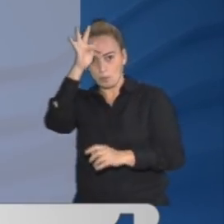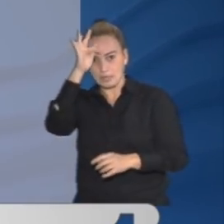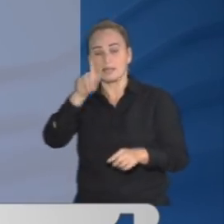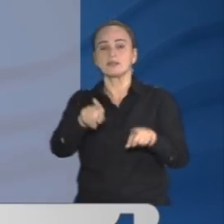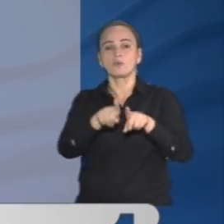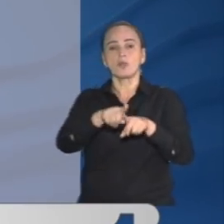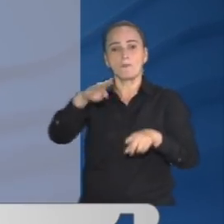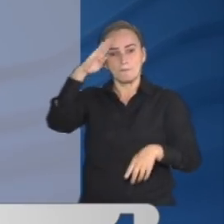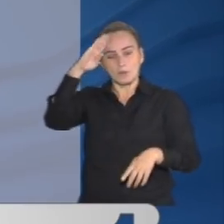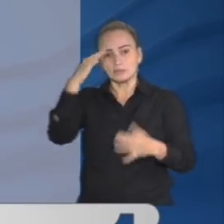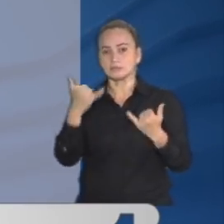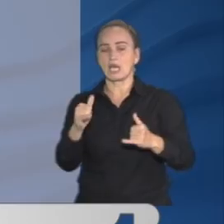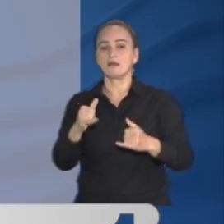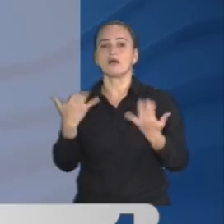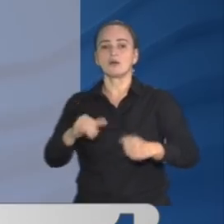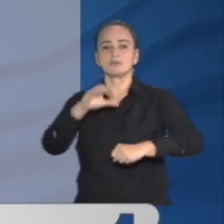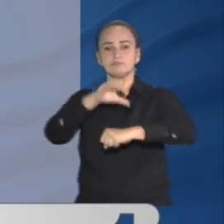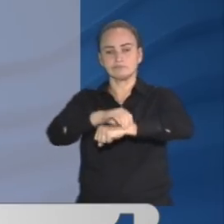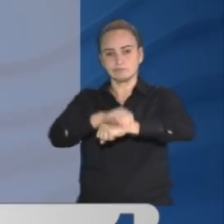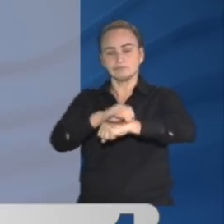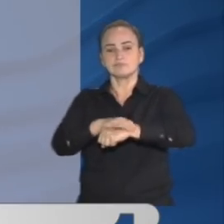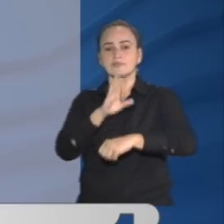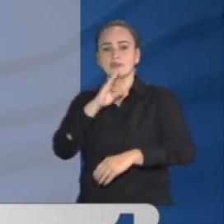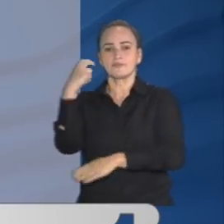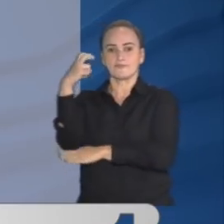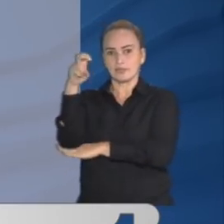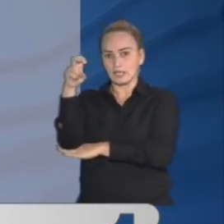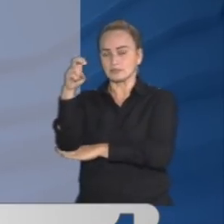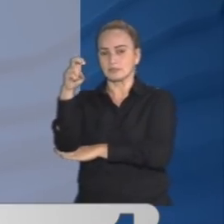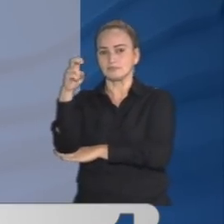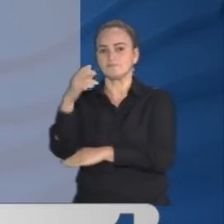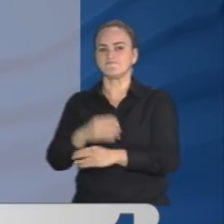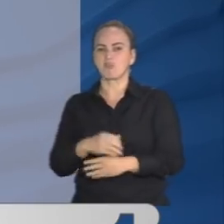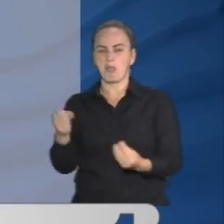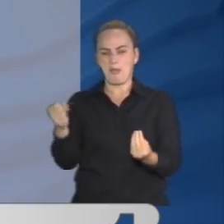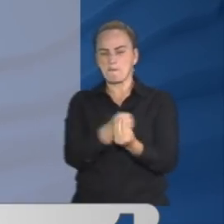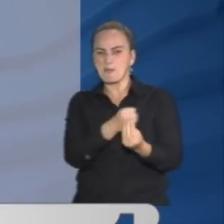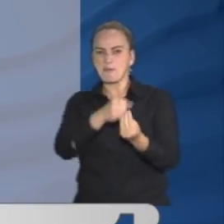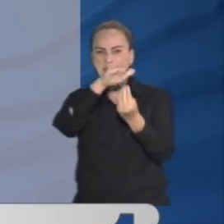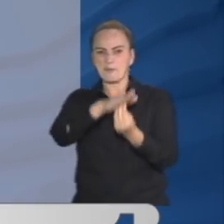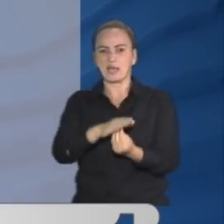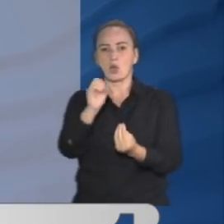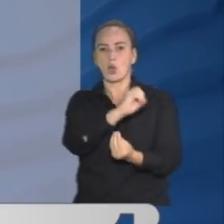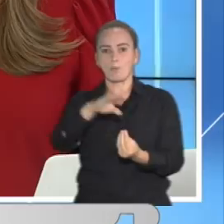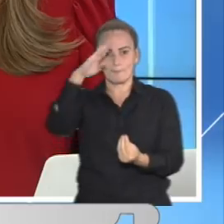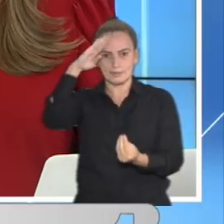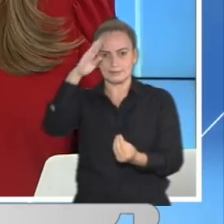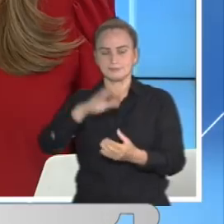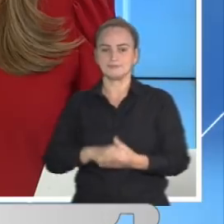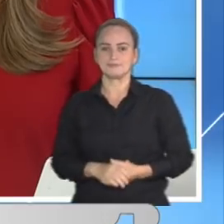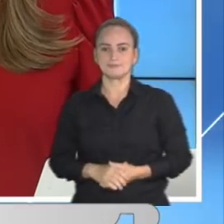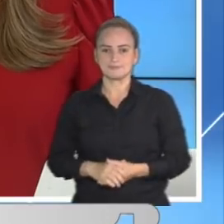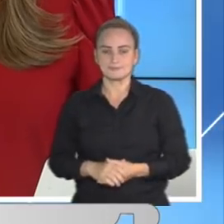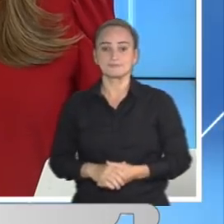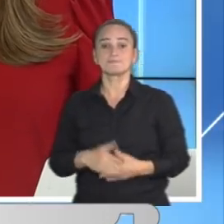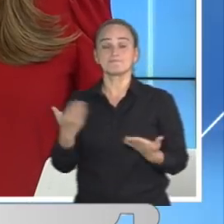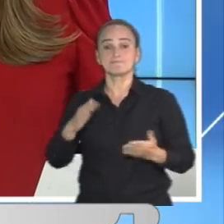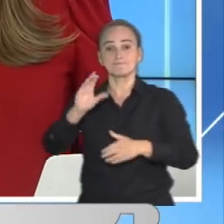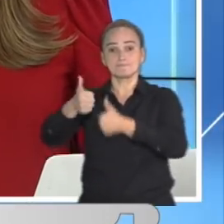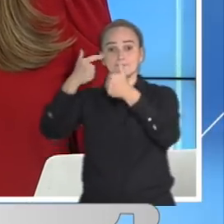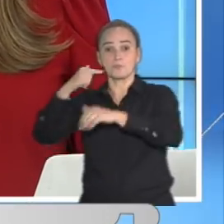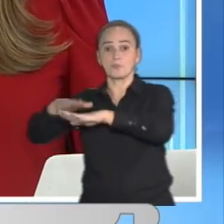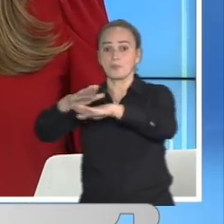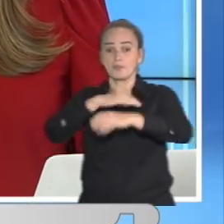el policía, y fue dejado a disposición de la Fiscalía por el delito de violencia contra servidor público. Según las